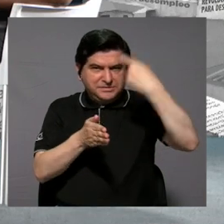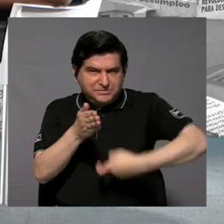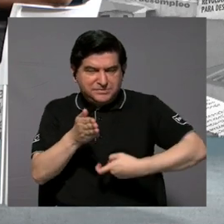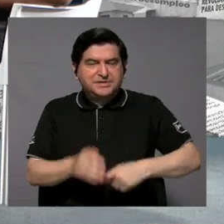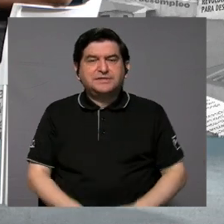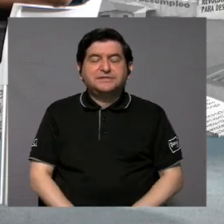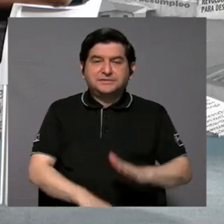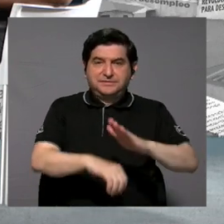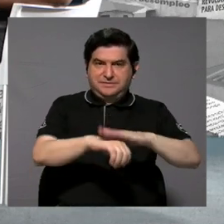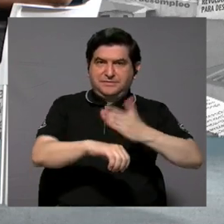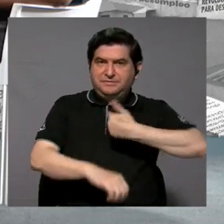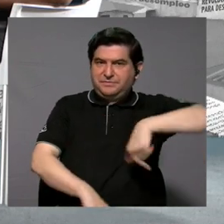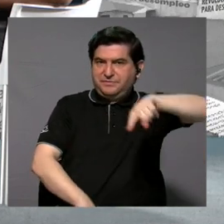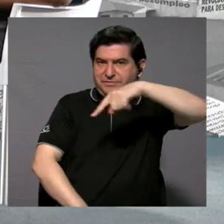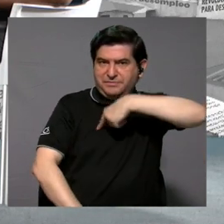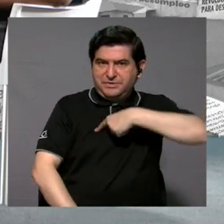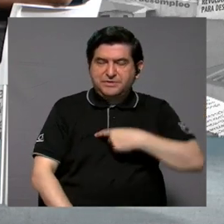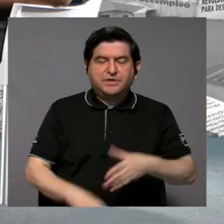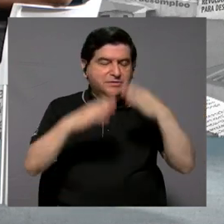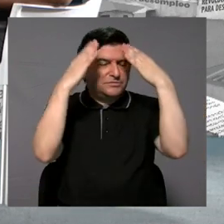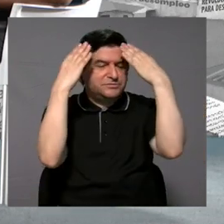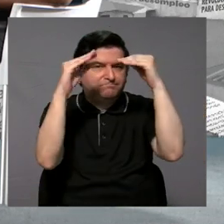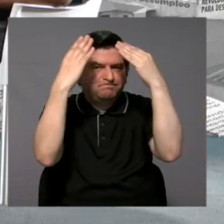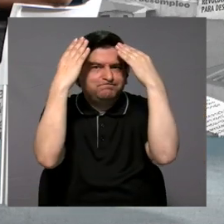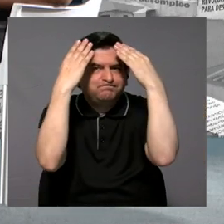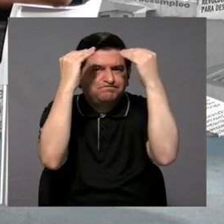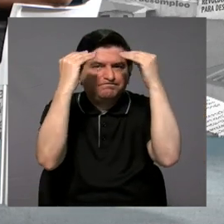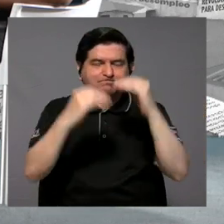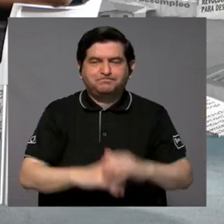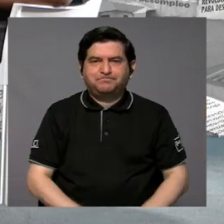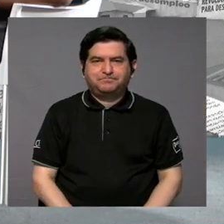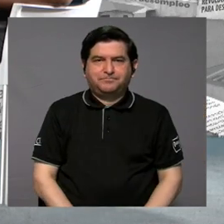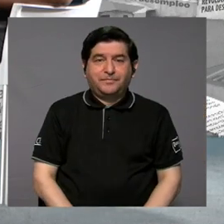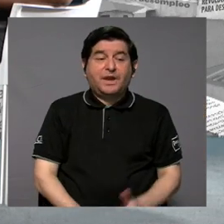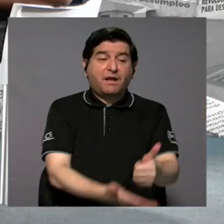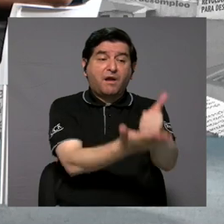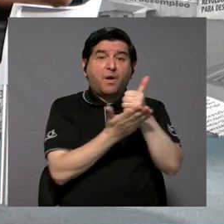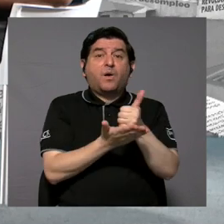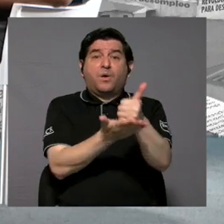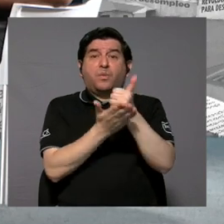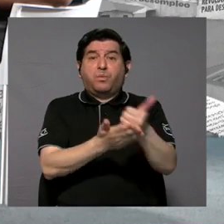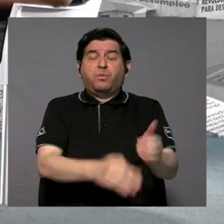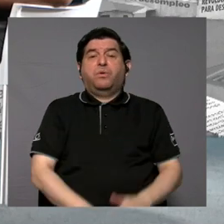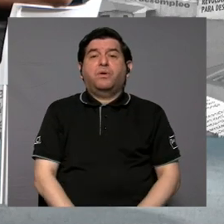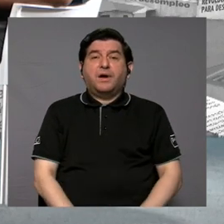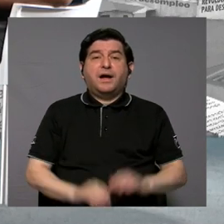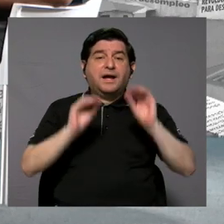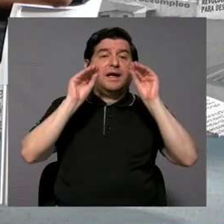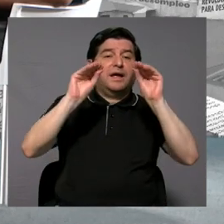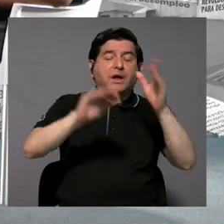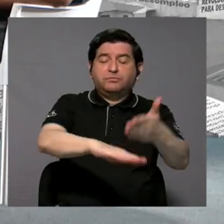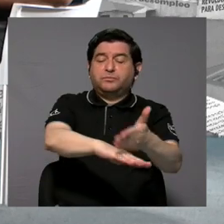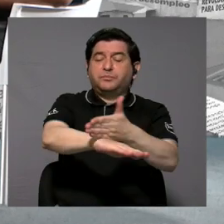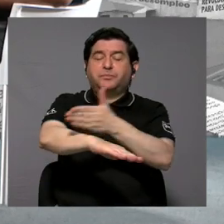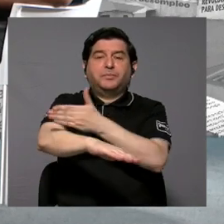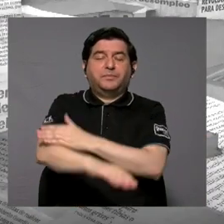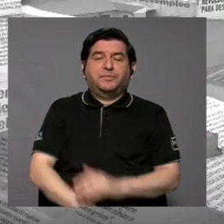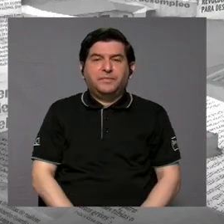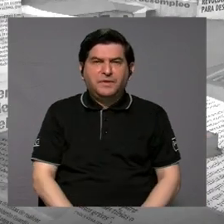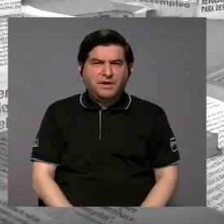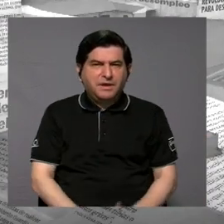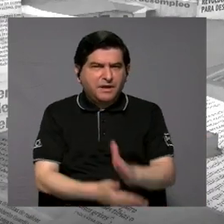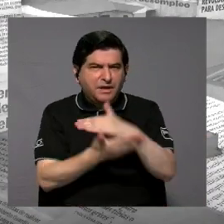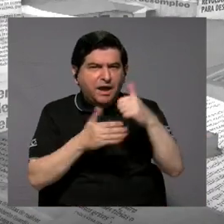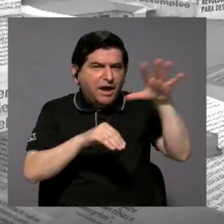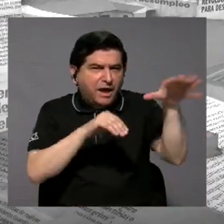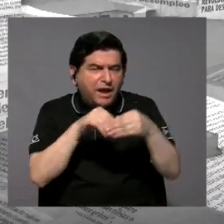realmente nos puedan brindar toda esa información que ayuda tanto al mejoramiento de la educación. No sé si